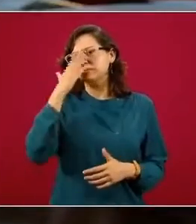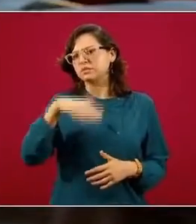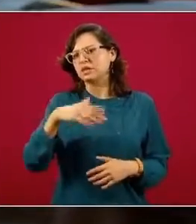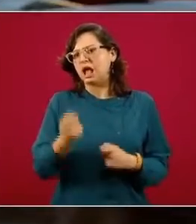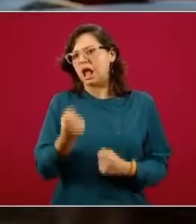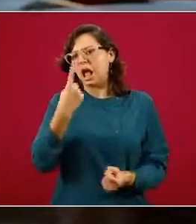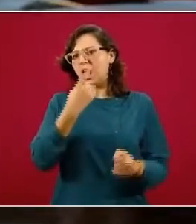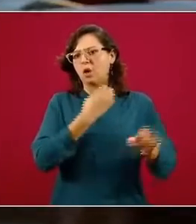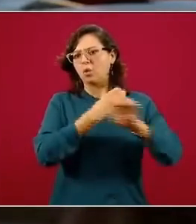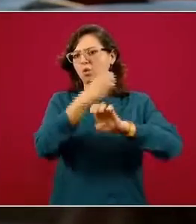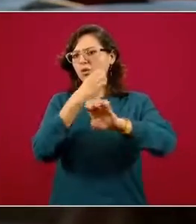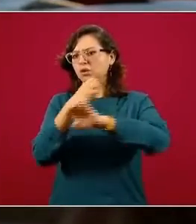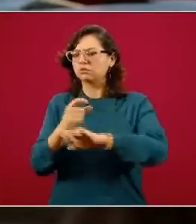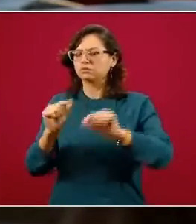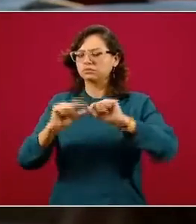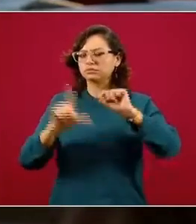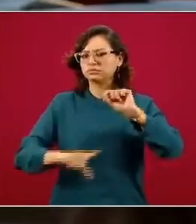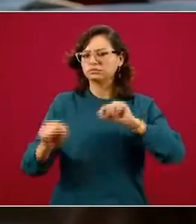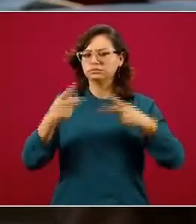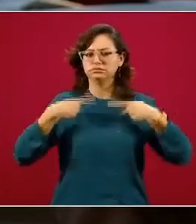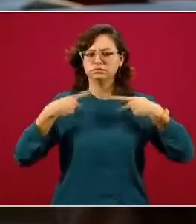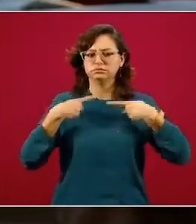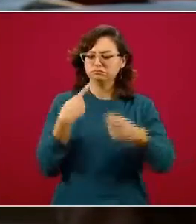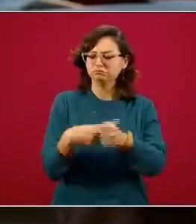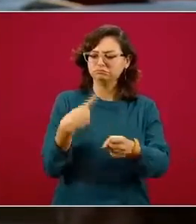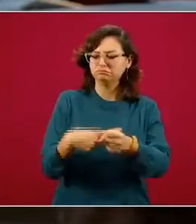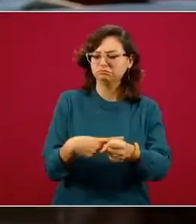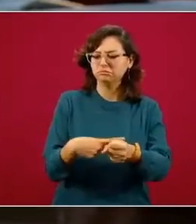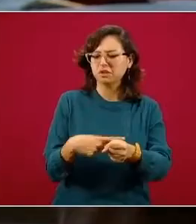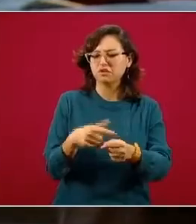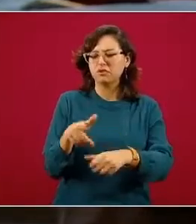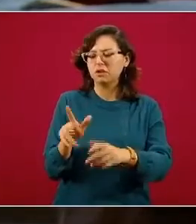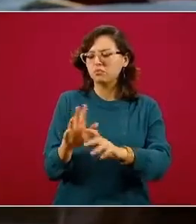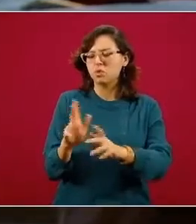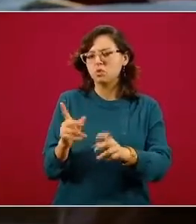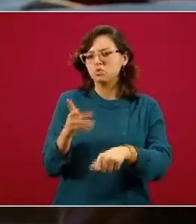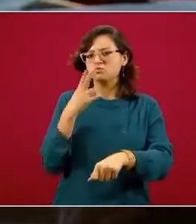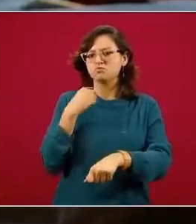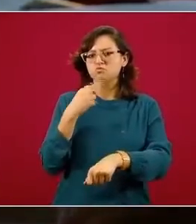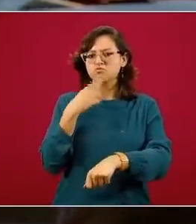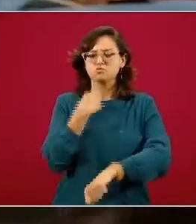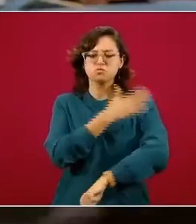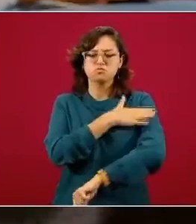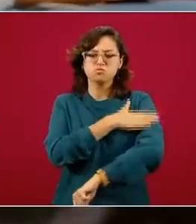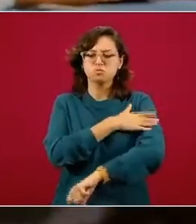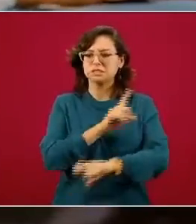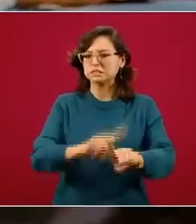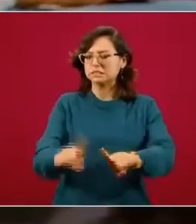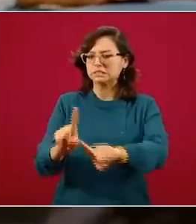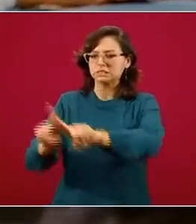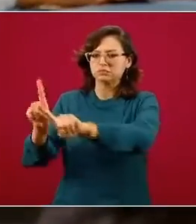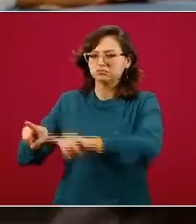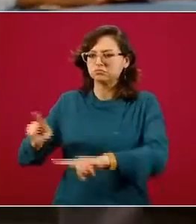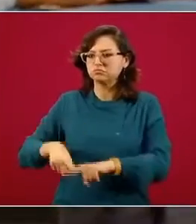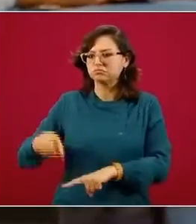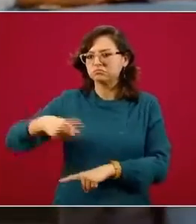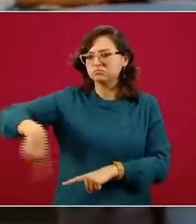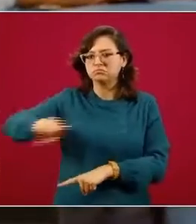se han visto desplazados los enfermos de enfermedades crónicas o de, no sé, algunos